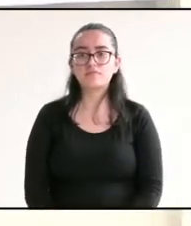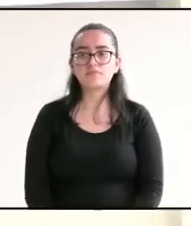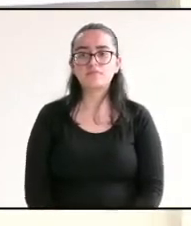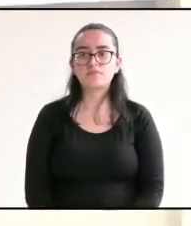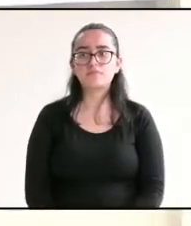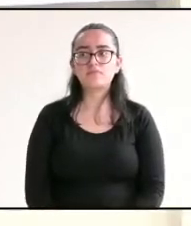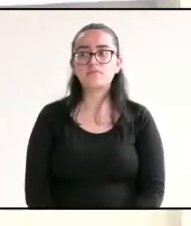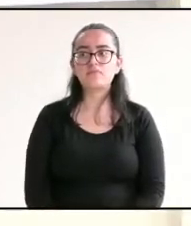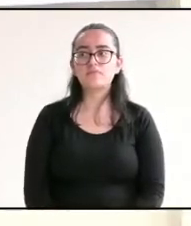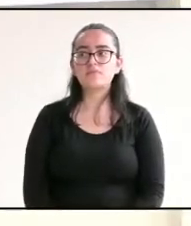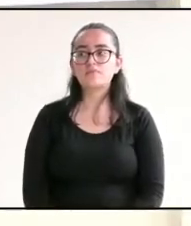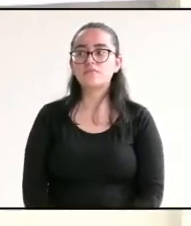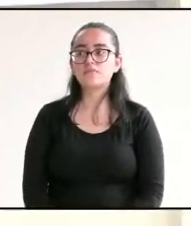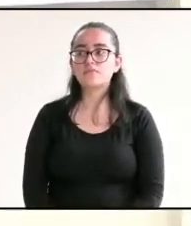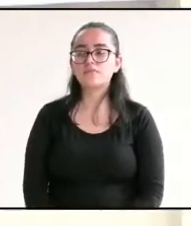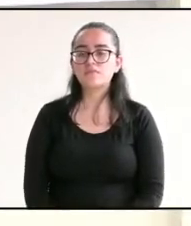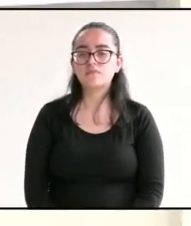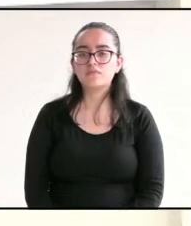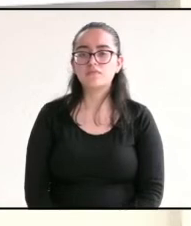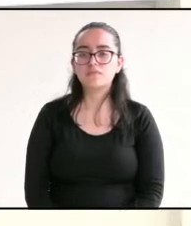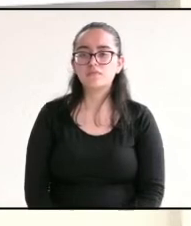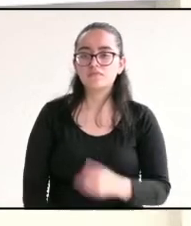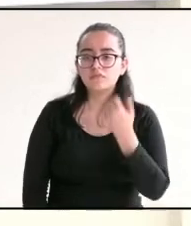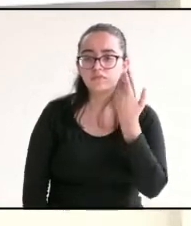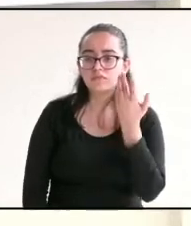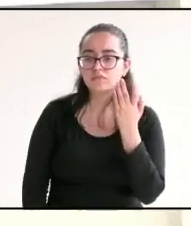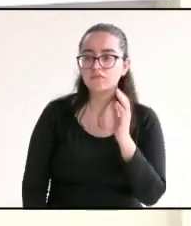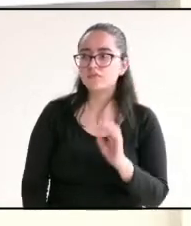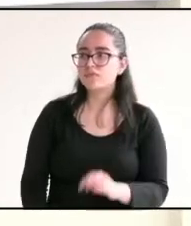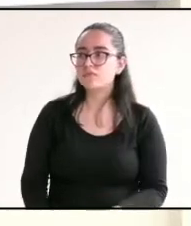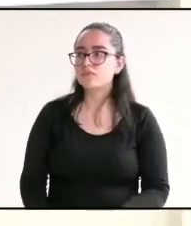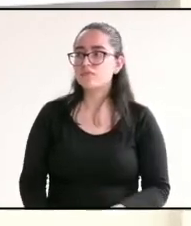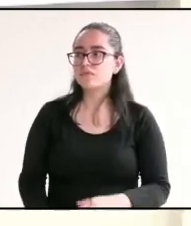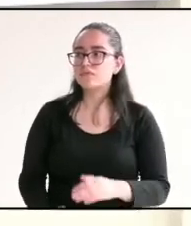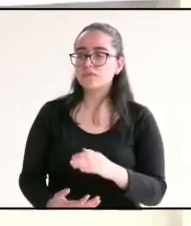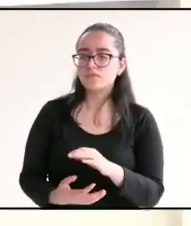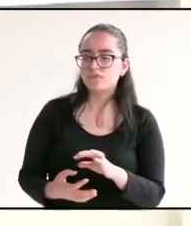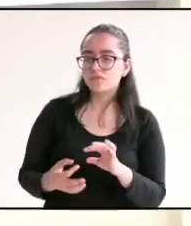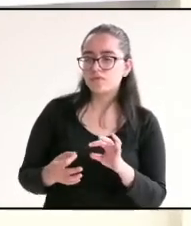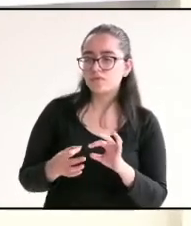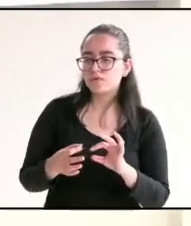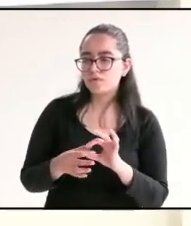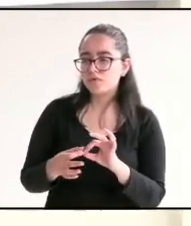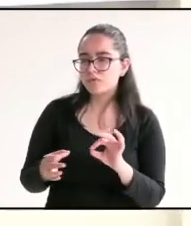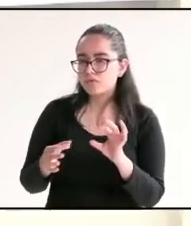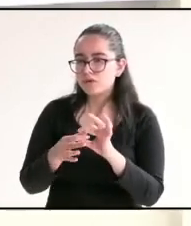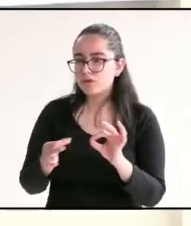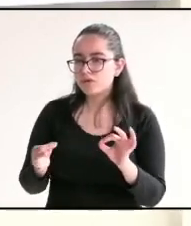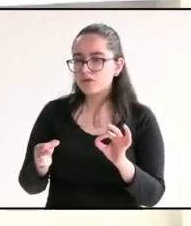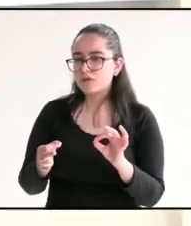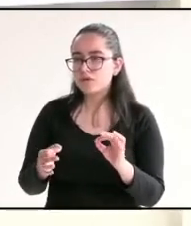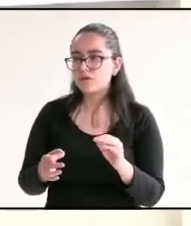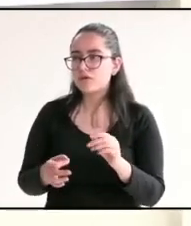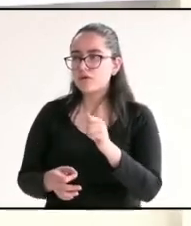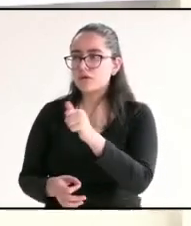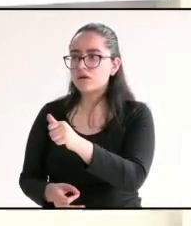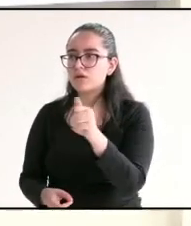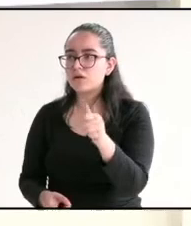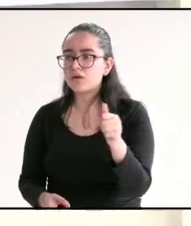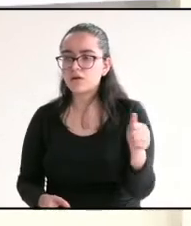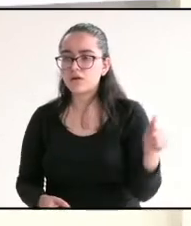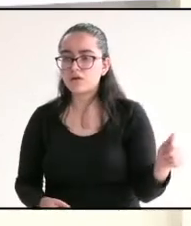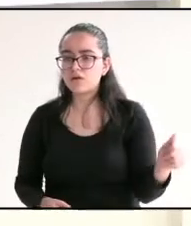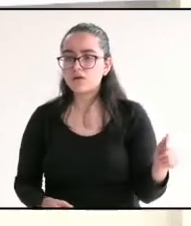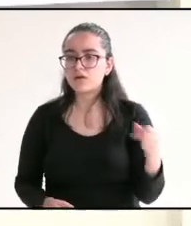Quiero que en la convocatoria que nos hicieron llegar a todos los contendientes se nos señala